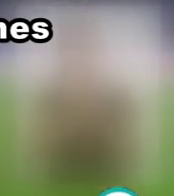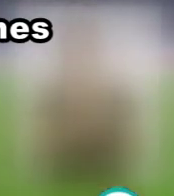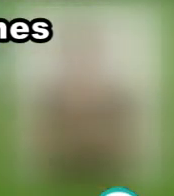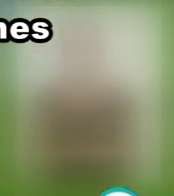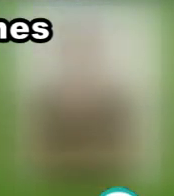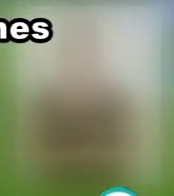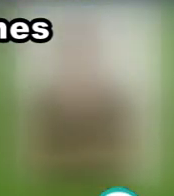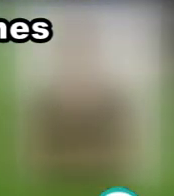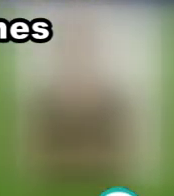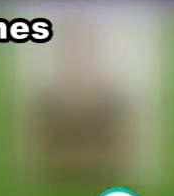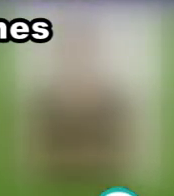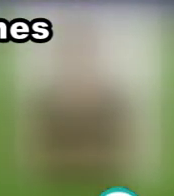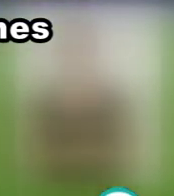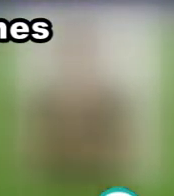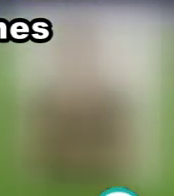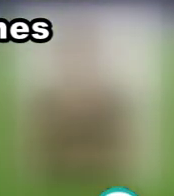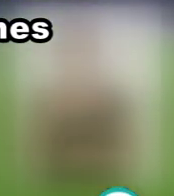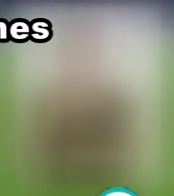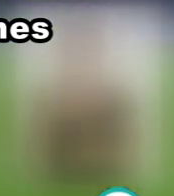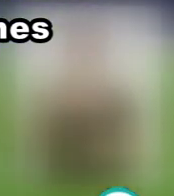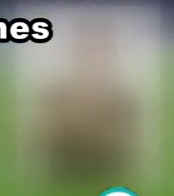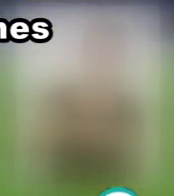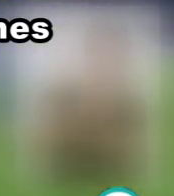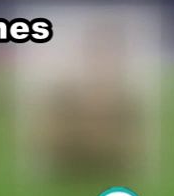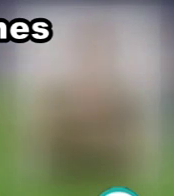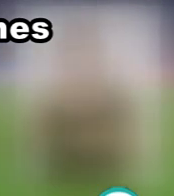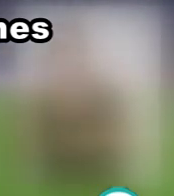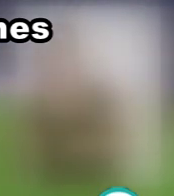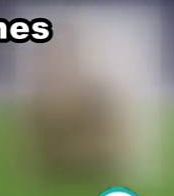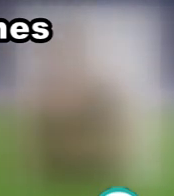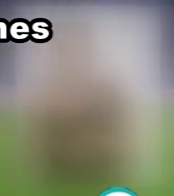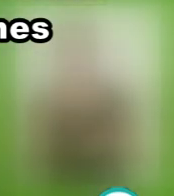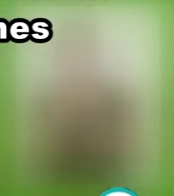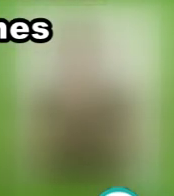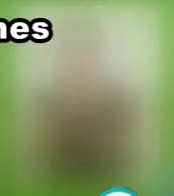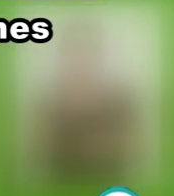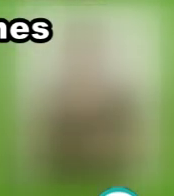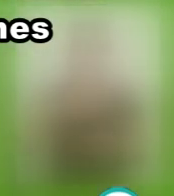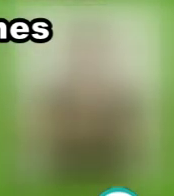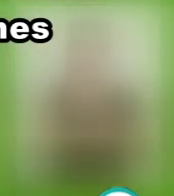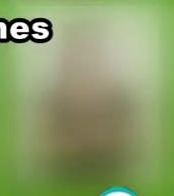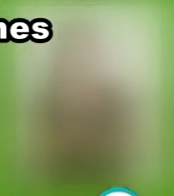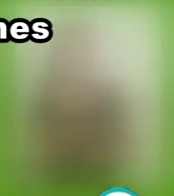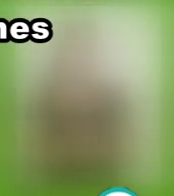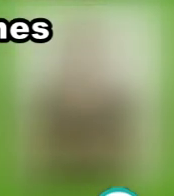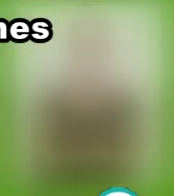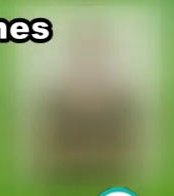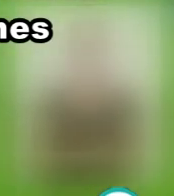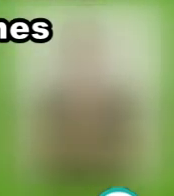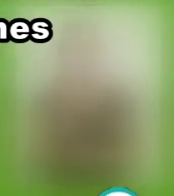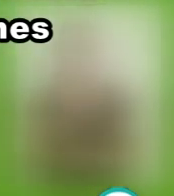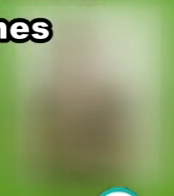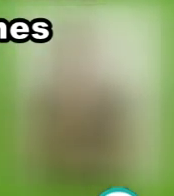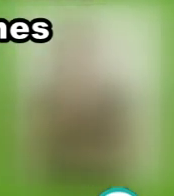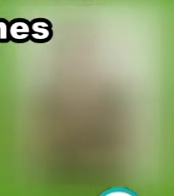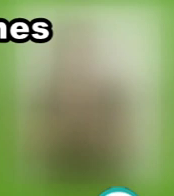de dentro, de fuera para adentro, buscar el huequecito y golpearla, aunque es un futbolista tremendo. Y